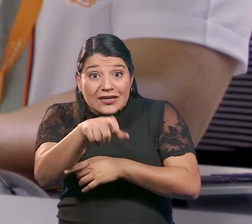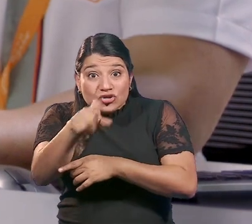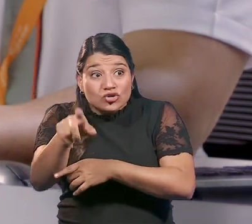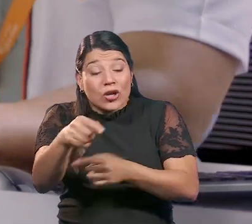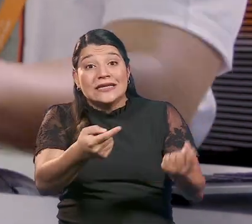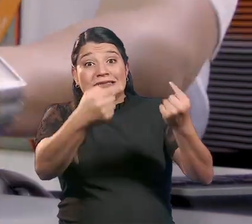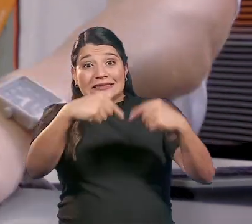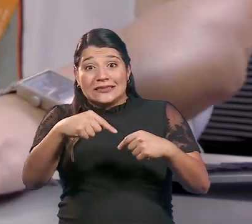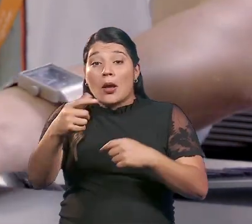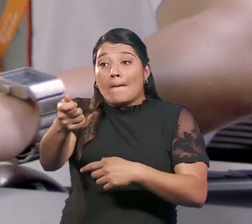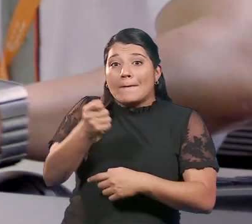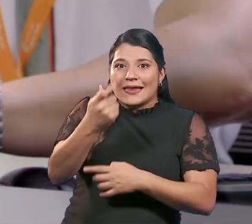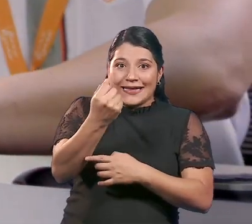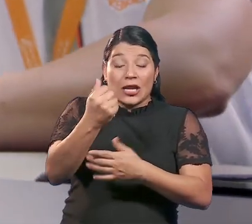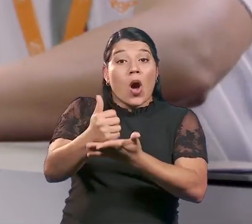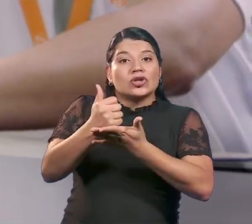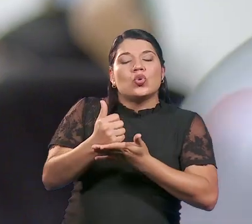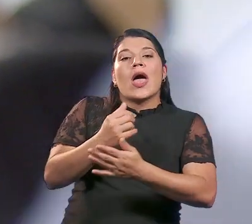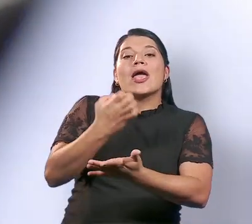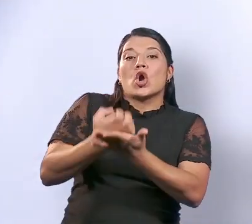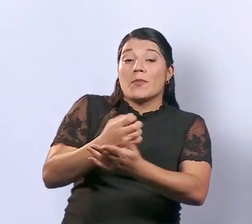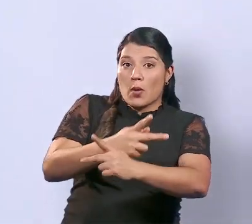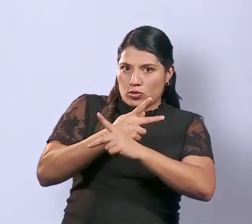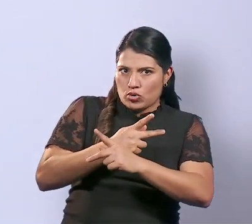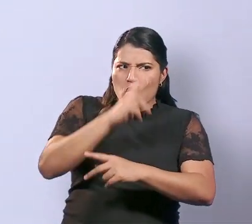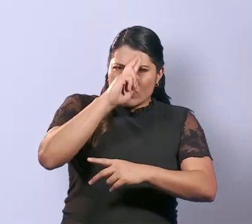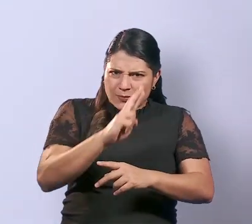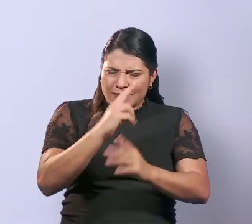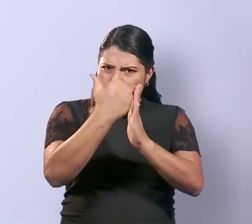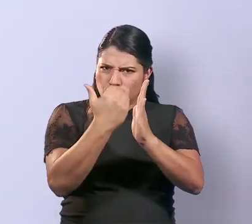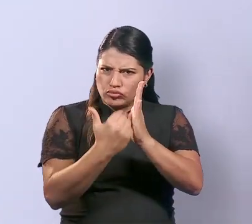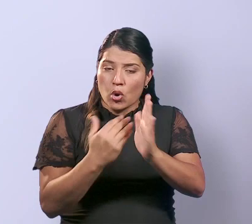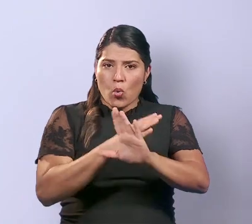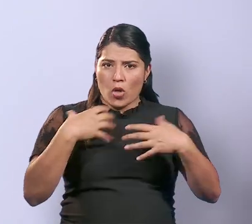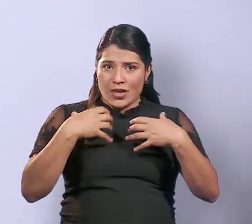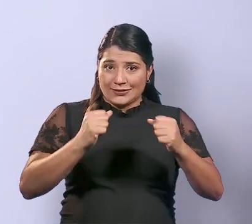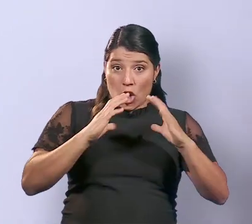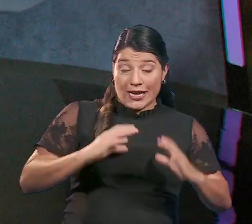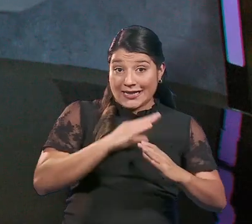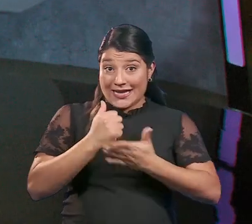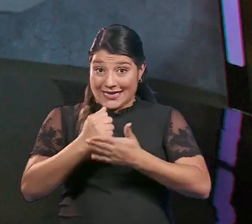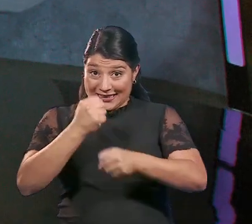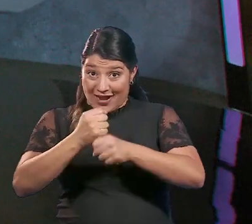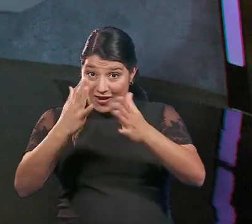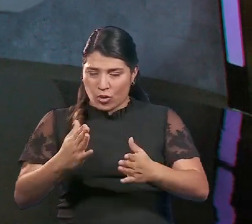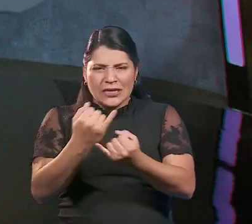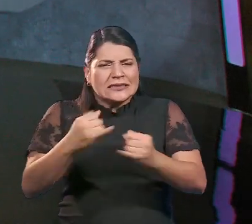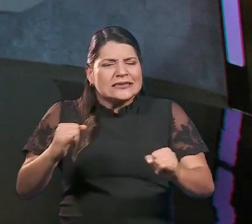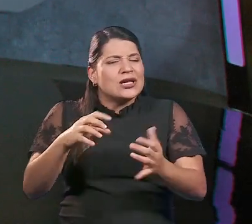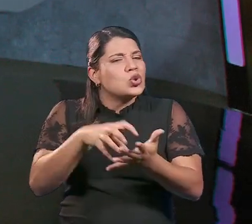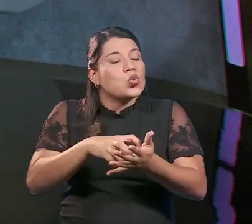personas que llegaron a retirar su Bono Proteger, guardando los protocolos sanitarios entre clientes y colaboradores. Sin duda,